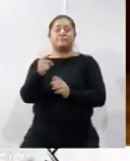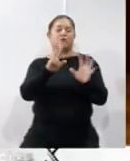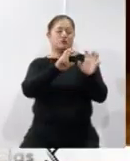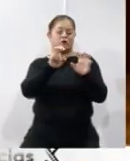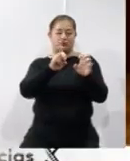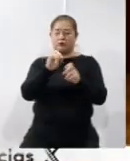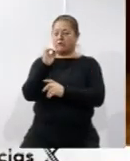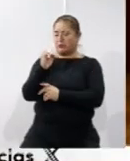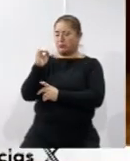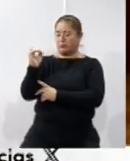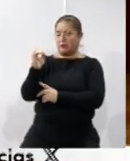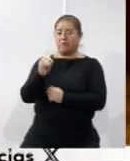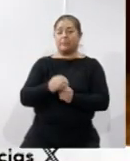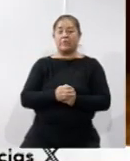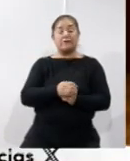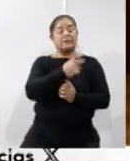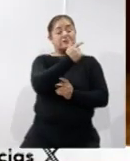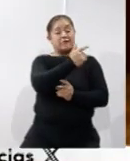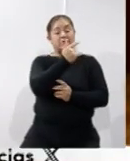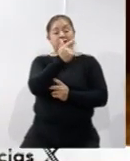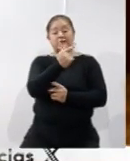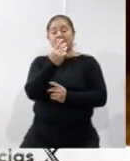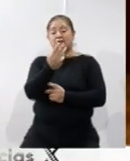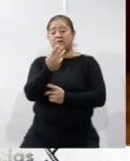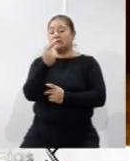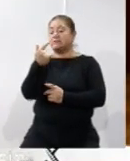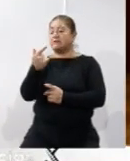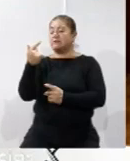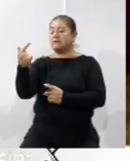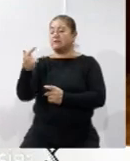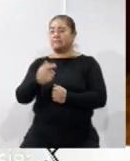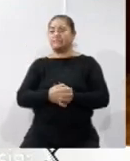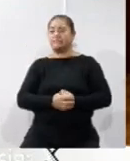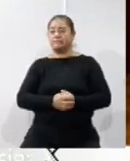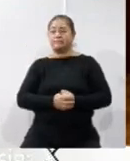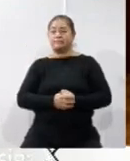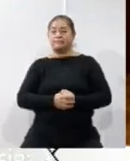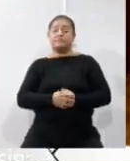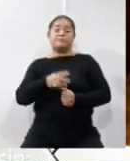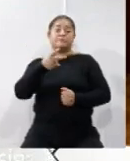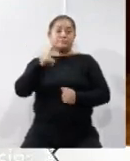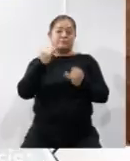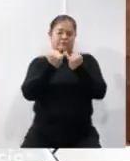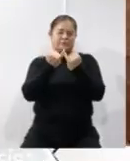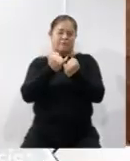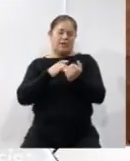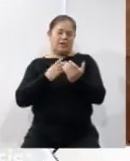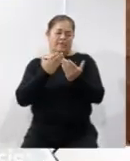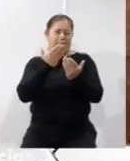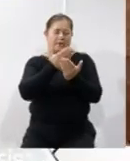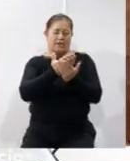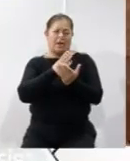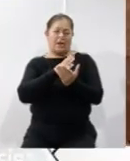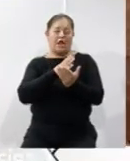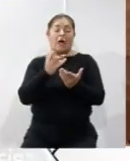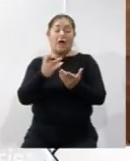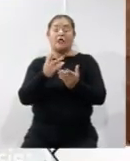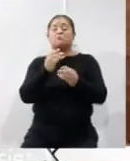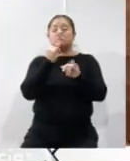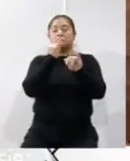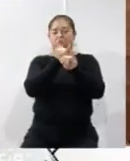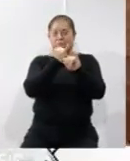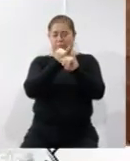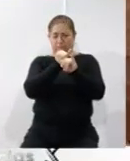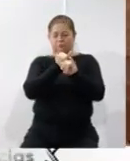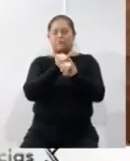-00-77-377. Sin embargo, también recibimos muchas solicitudes por redes sociales,